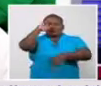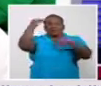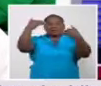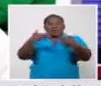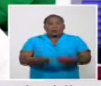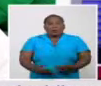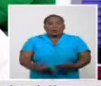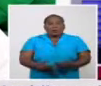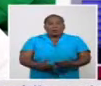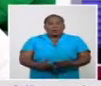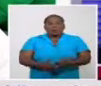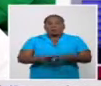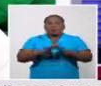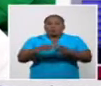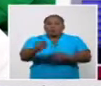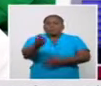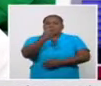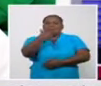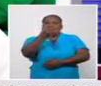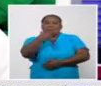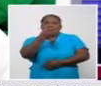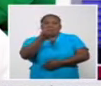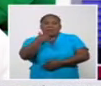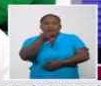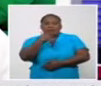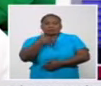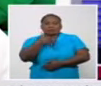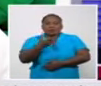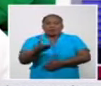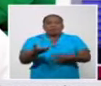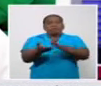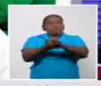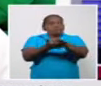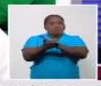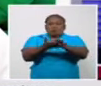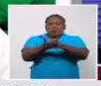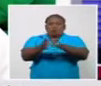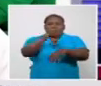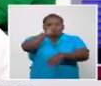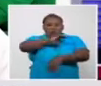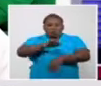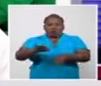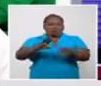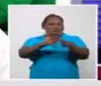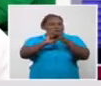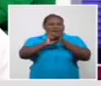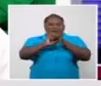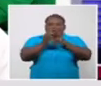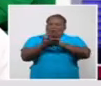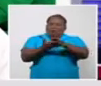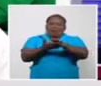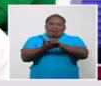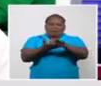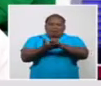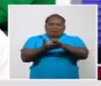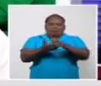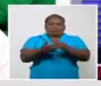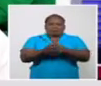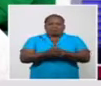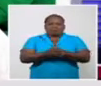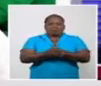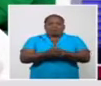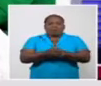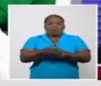quehacer y los tratamientos aplicados, ninguno en estado grave. Se han egresado ya el 81